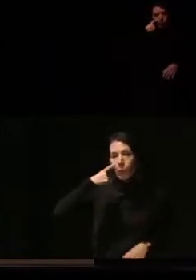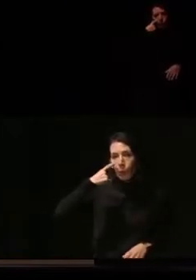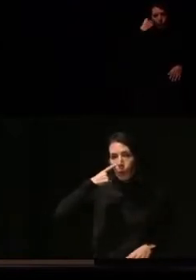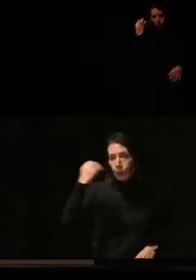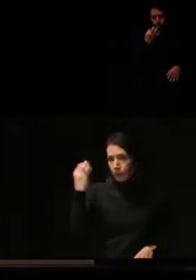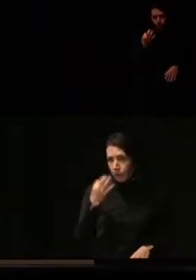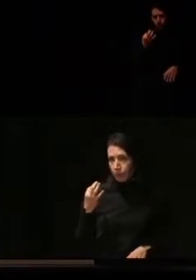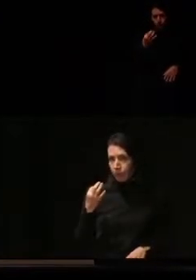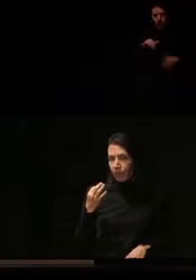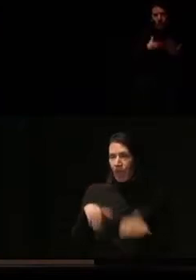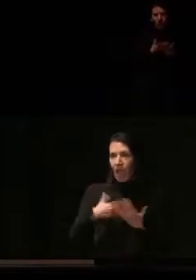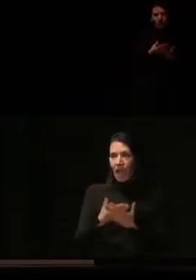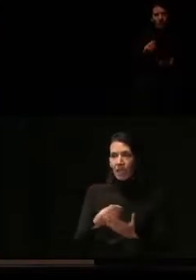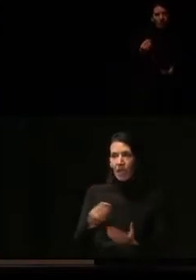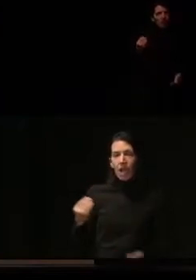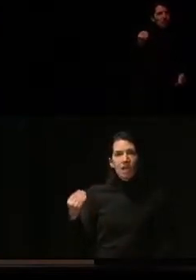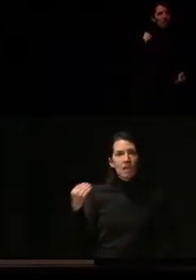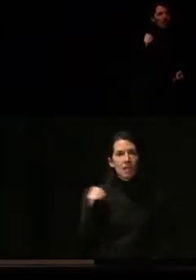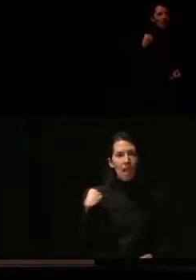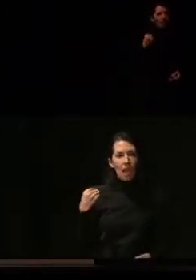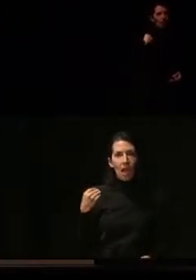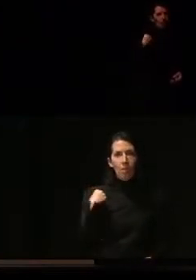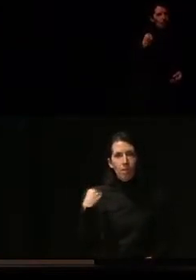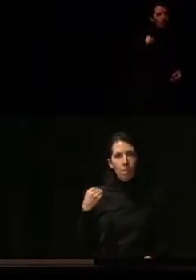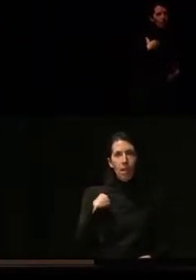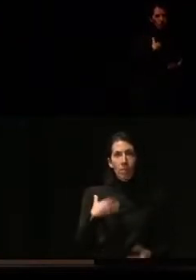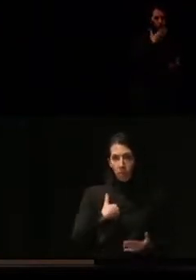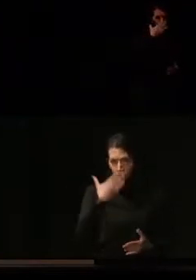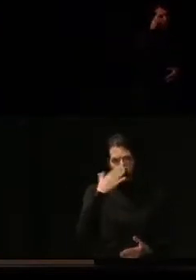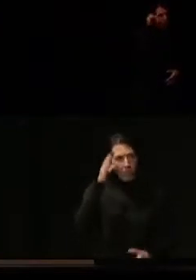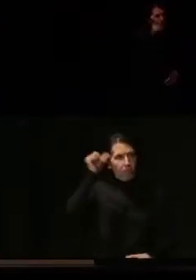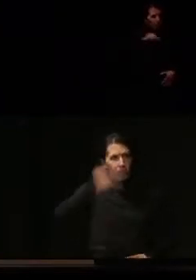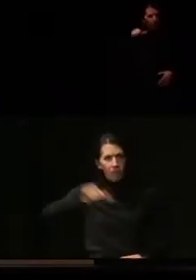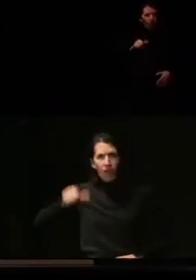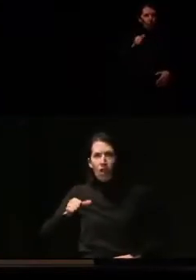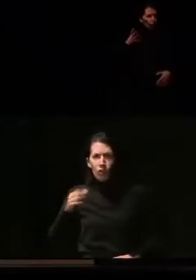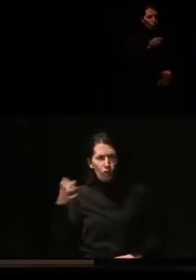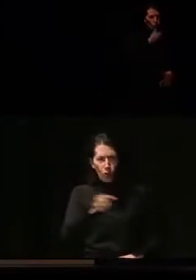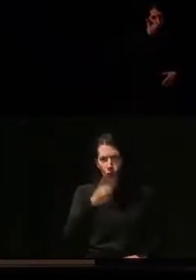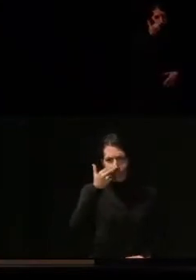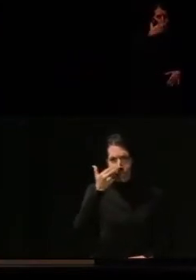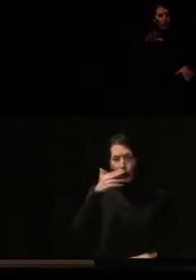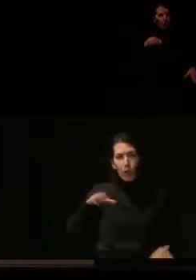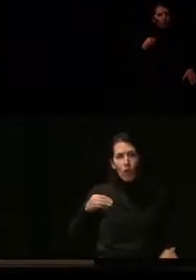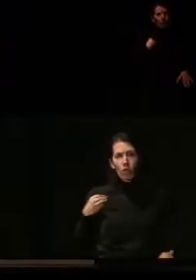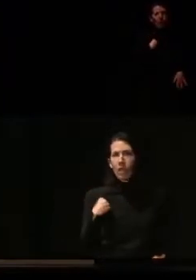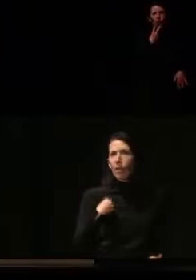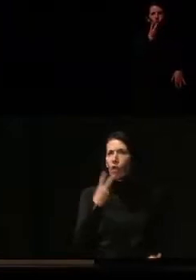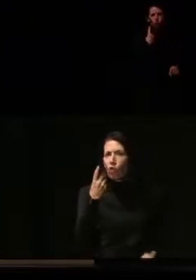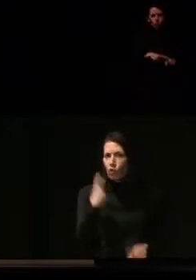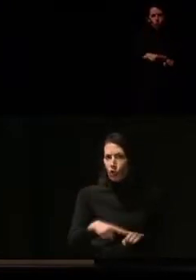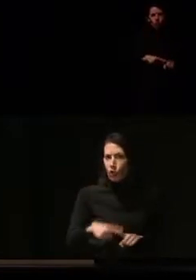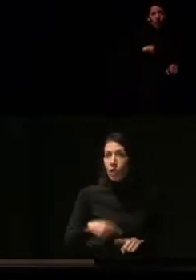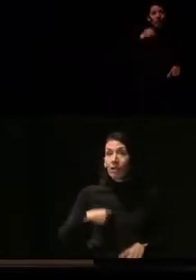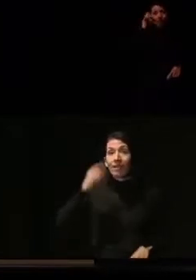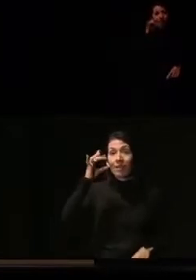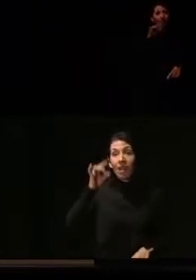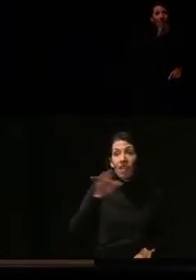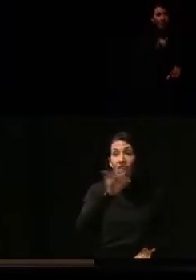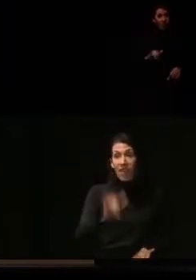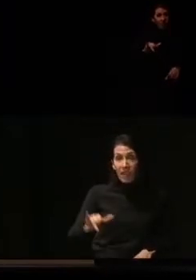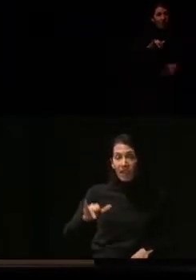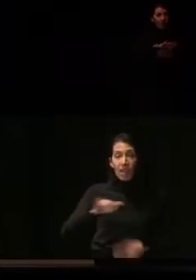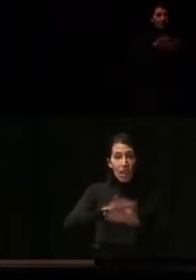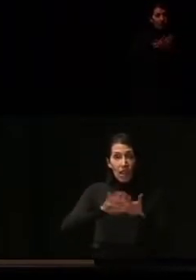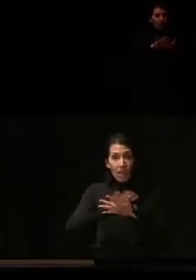me han impactado dos cosas. Todos han sido muy interesantes, pero la exposición de Ana Fernández en